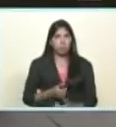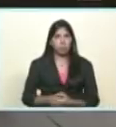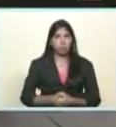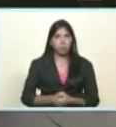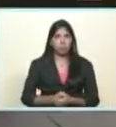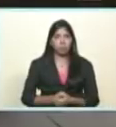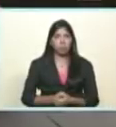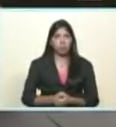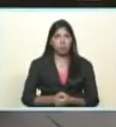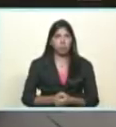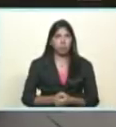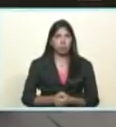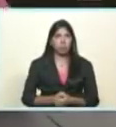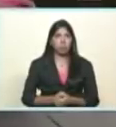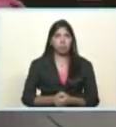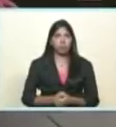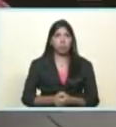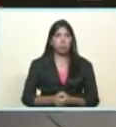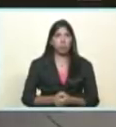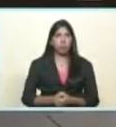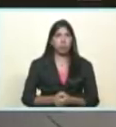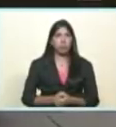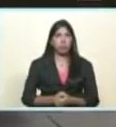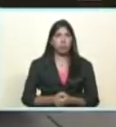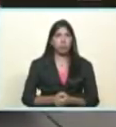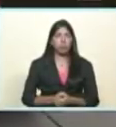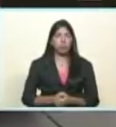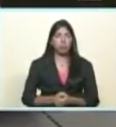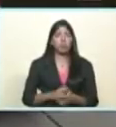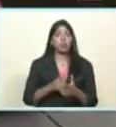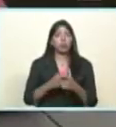y que iban a llamar a la atención